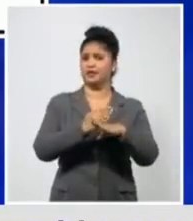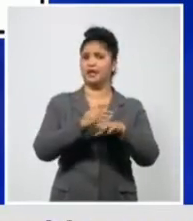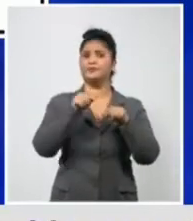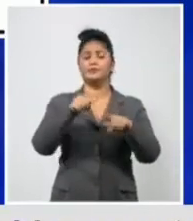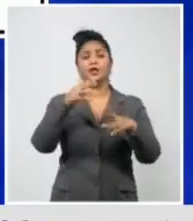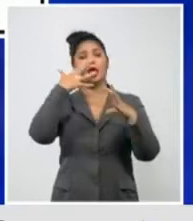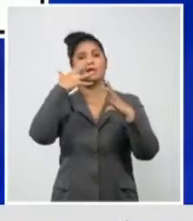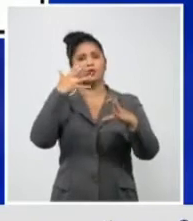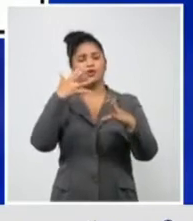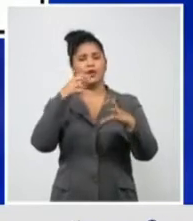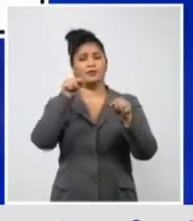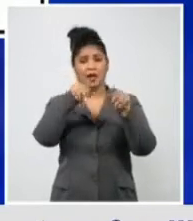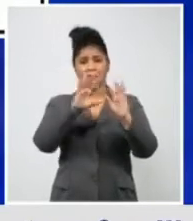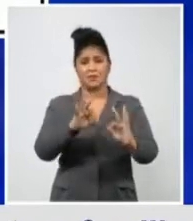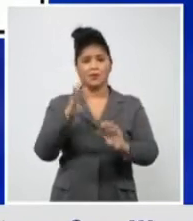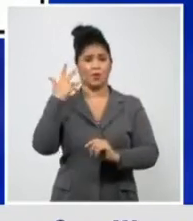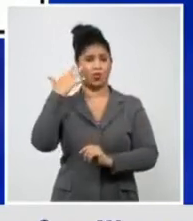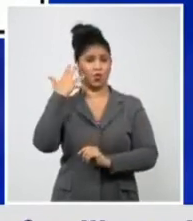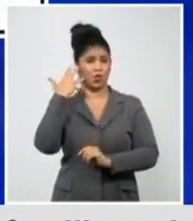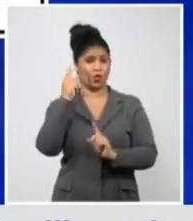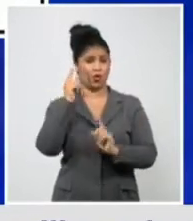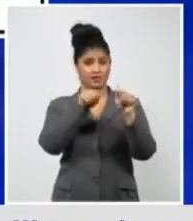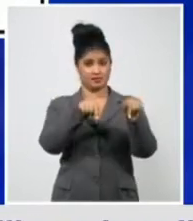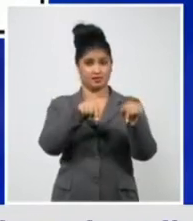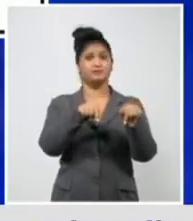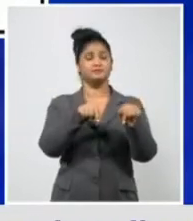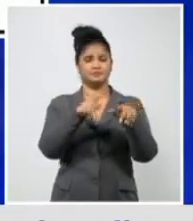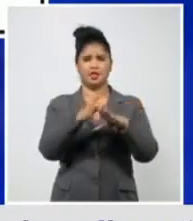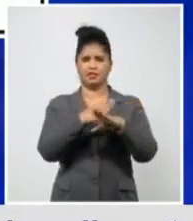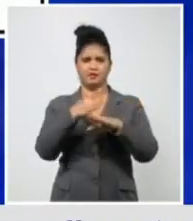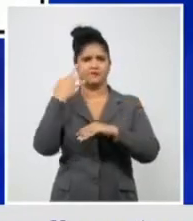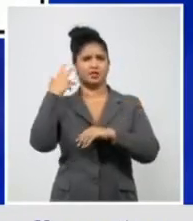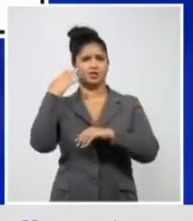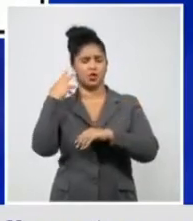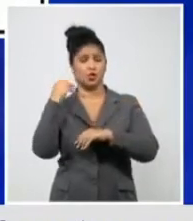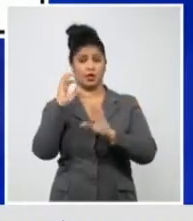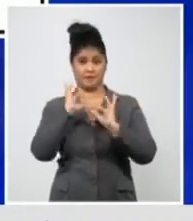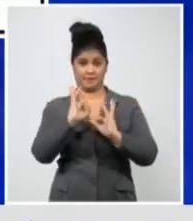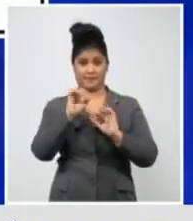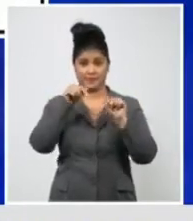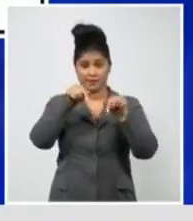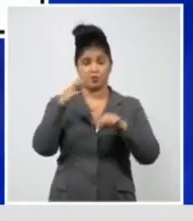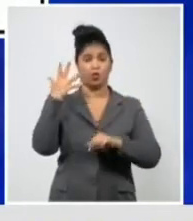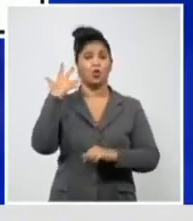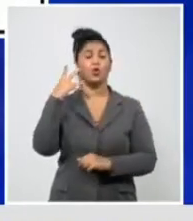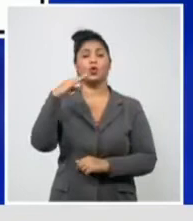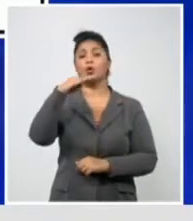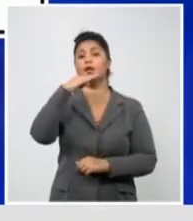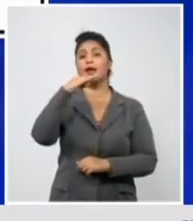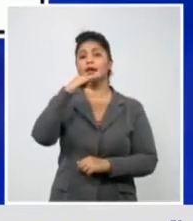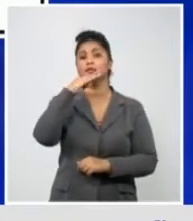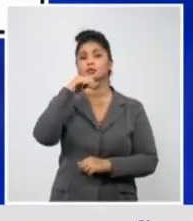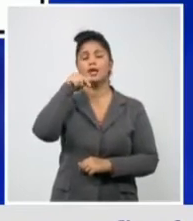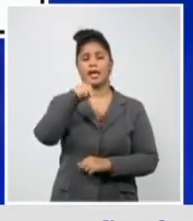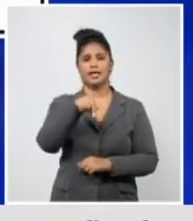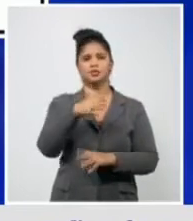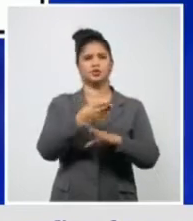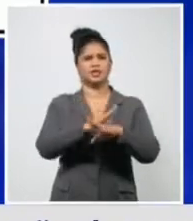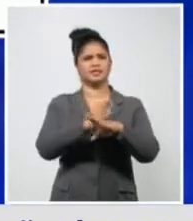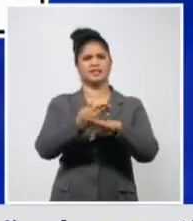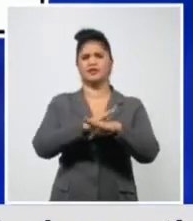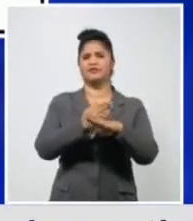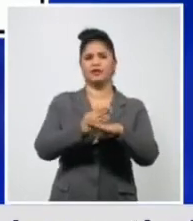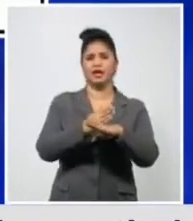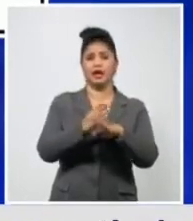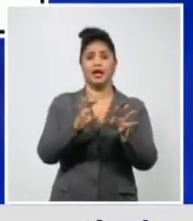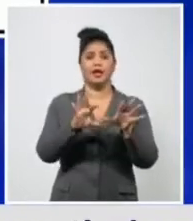ilustrativa. Se ven, ustedes ven que en los tonos de azul están las variantes genéticas G y sus derivadas,